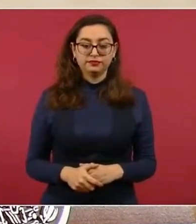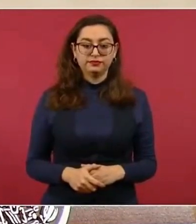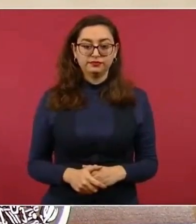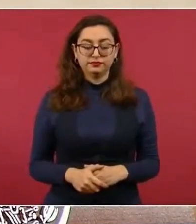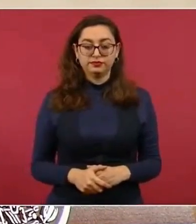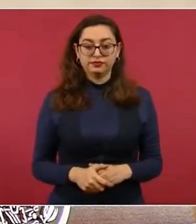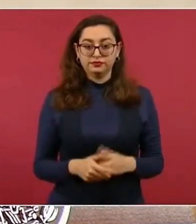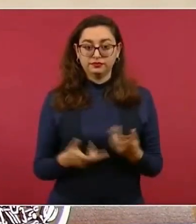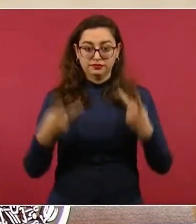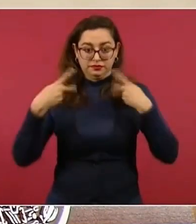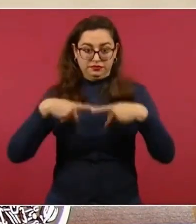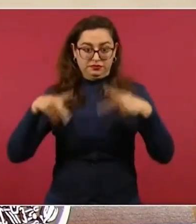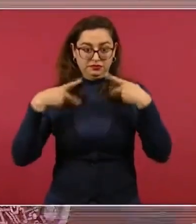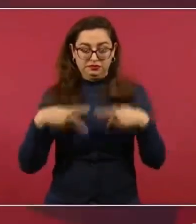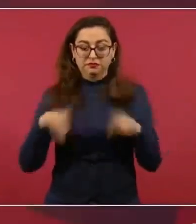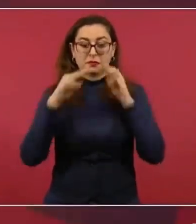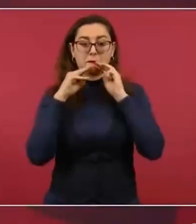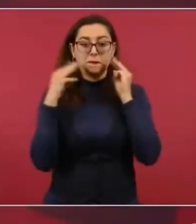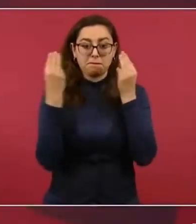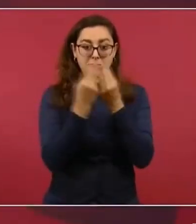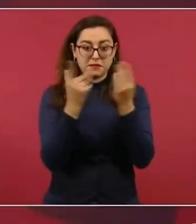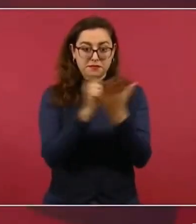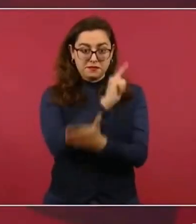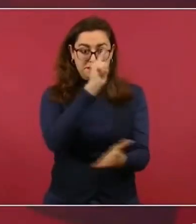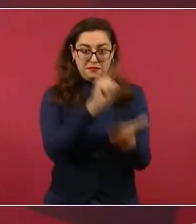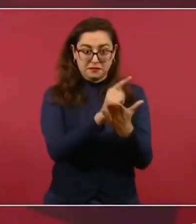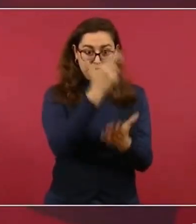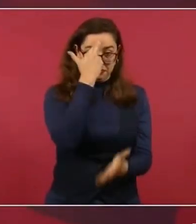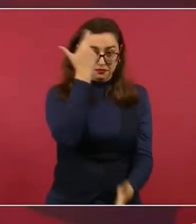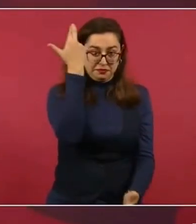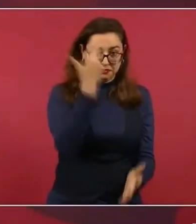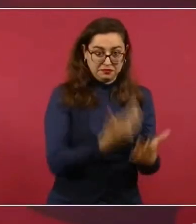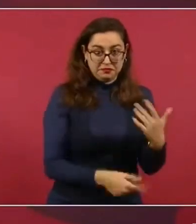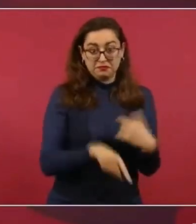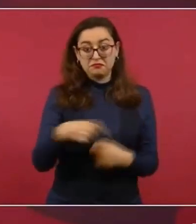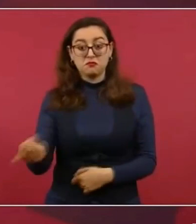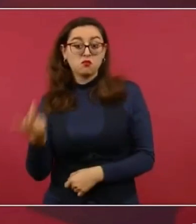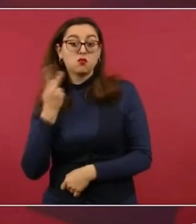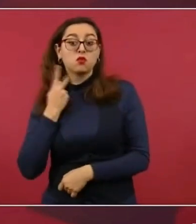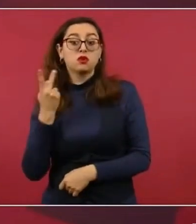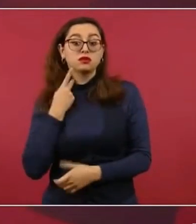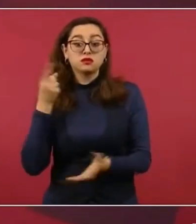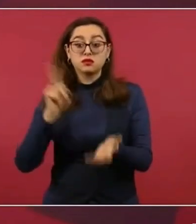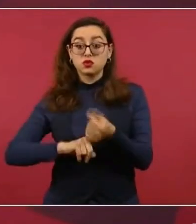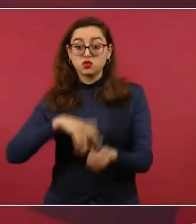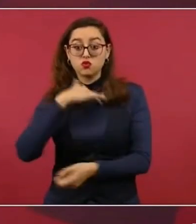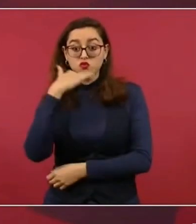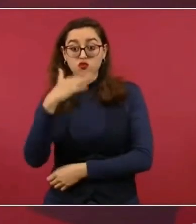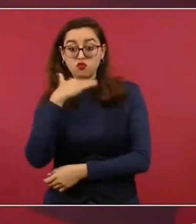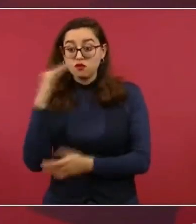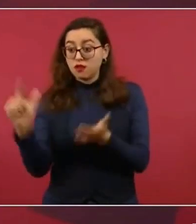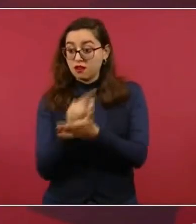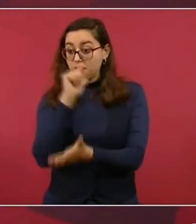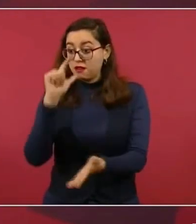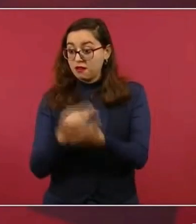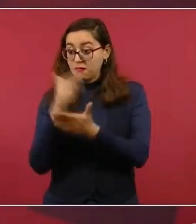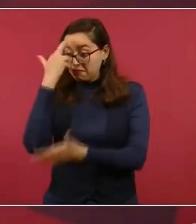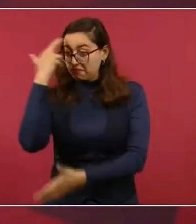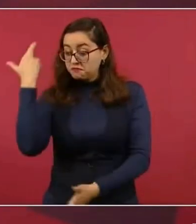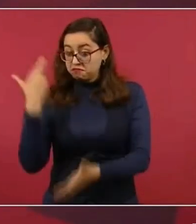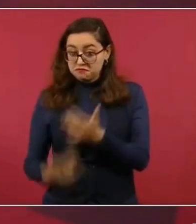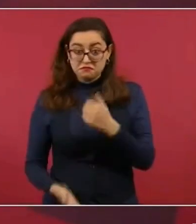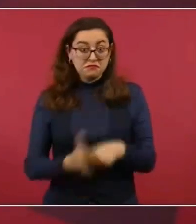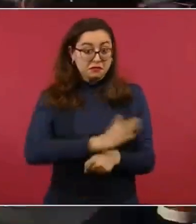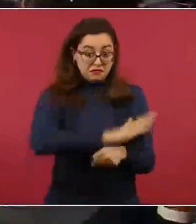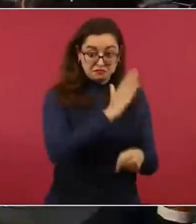delincuencia ni para los corruptos de cuello blanco, cero corrupción, cero impunidad. Qué